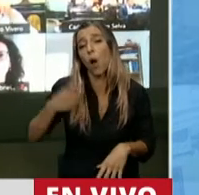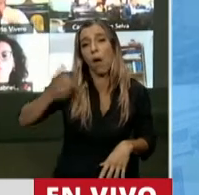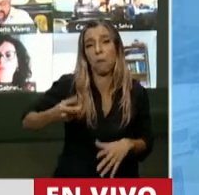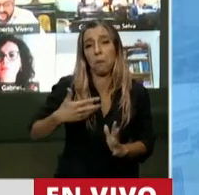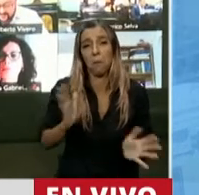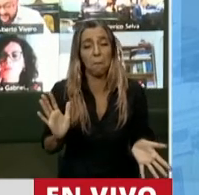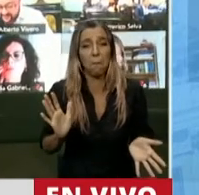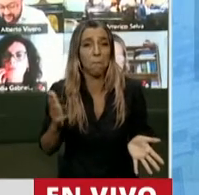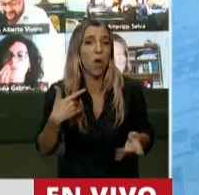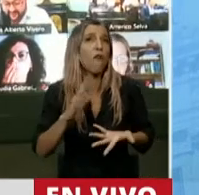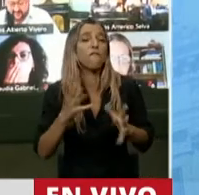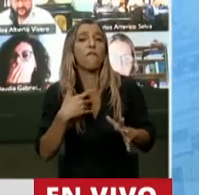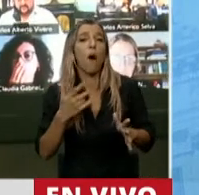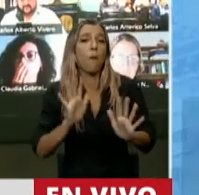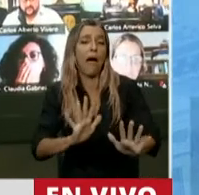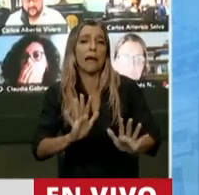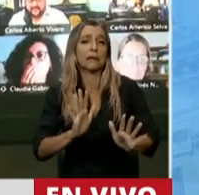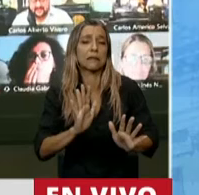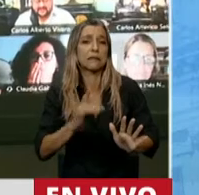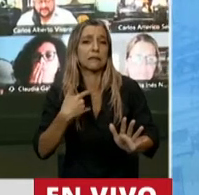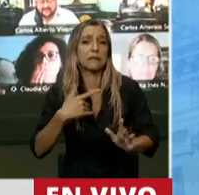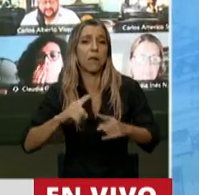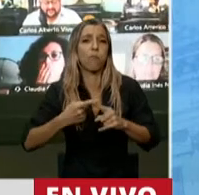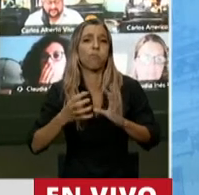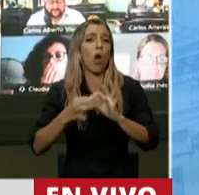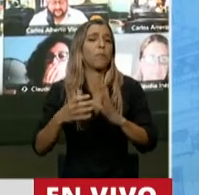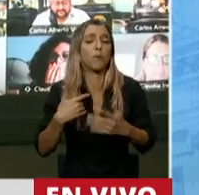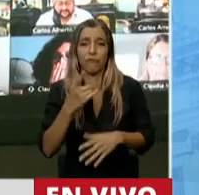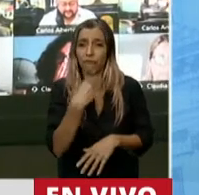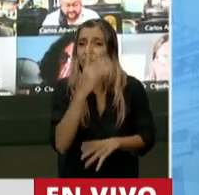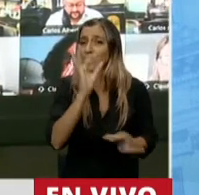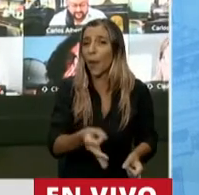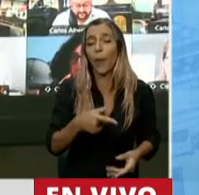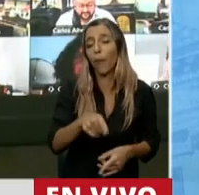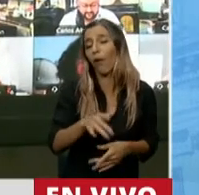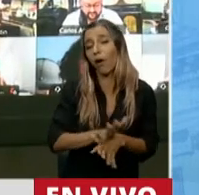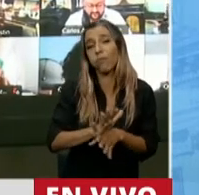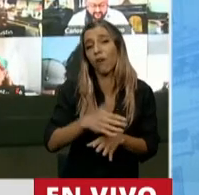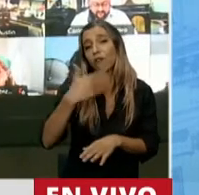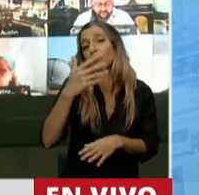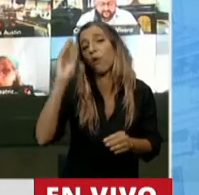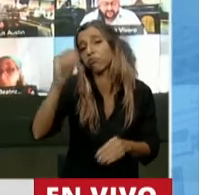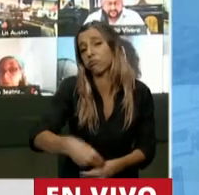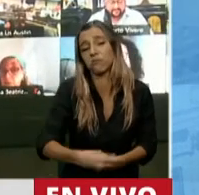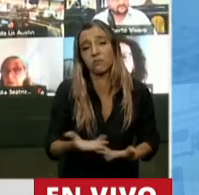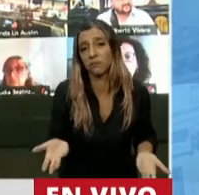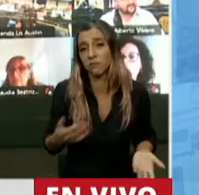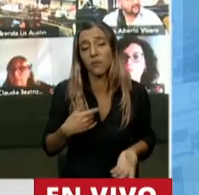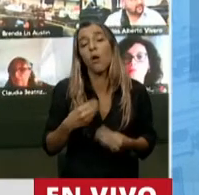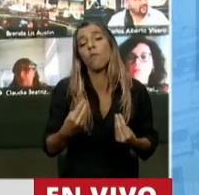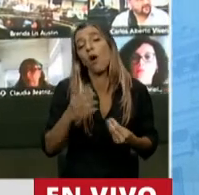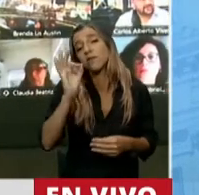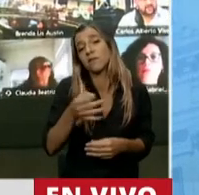consigna política, una bandera, como quieran llamarlo, pero que va a caer en saco roto, por distintas razones, por los problemas constitucionales que ya